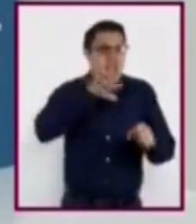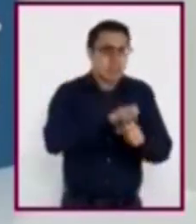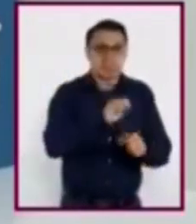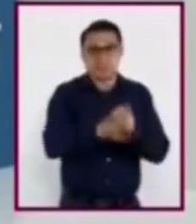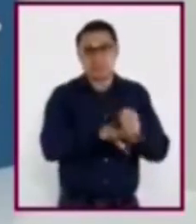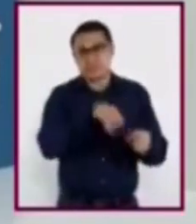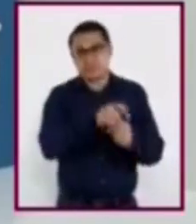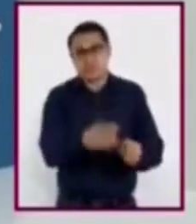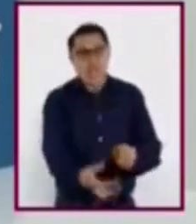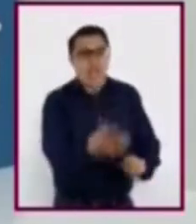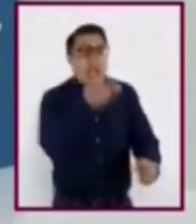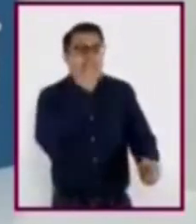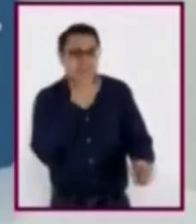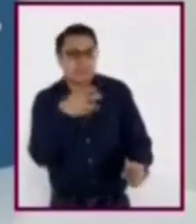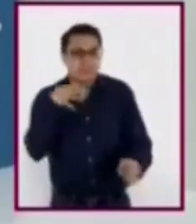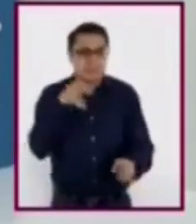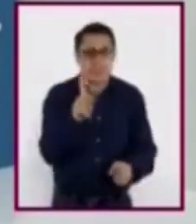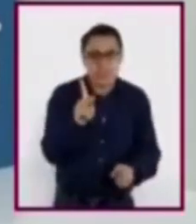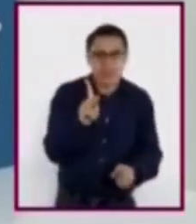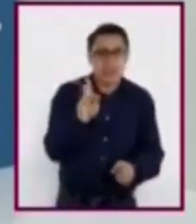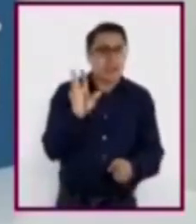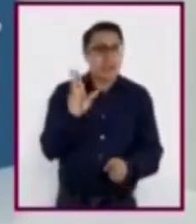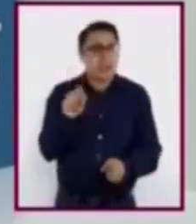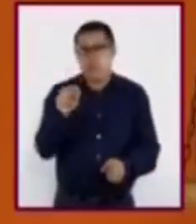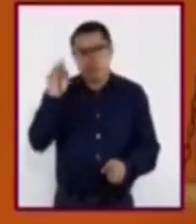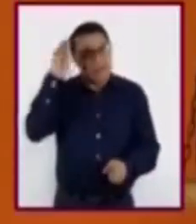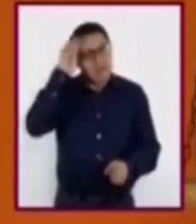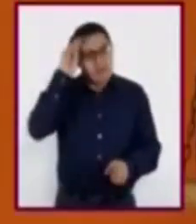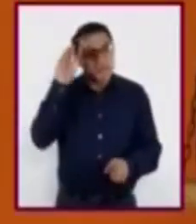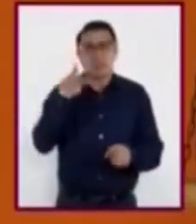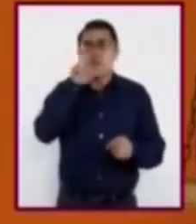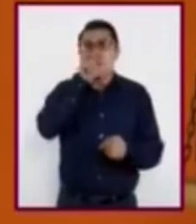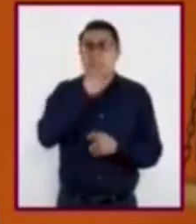pero no piensa en si se le antoja un ave o un venado.